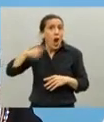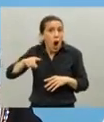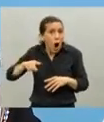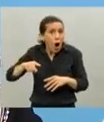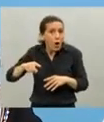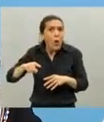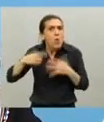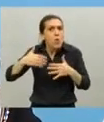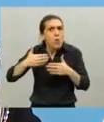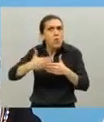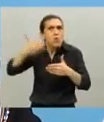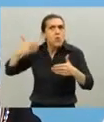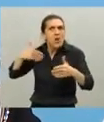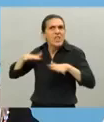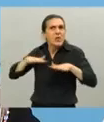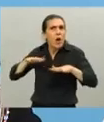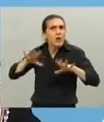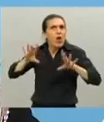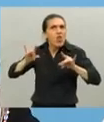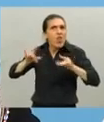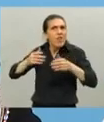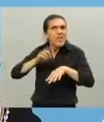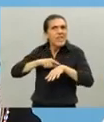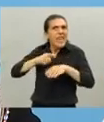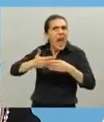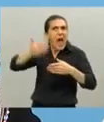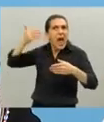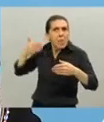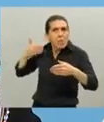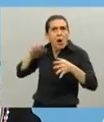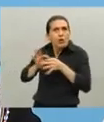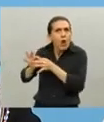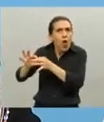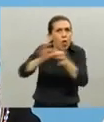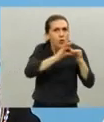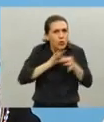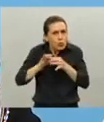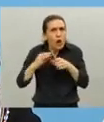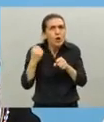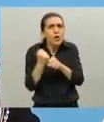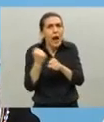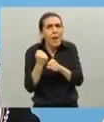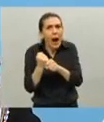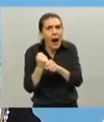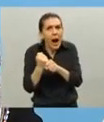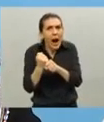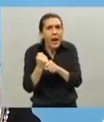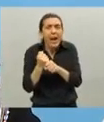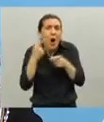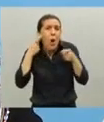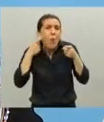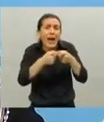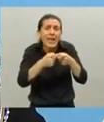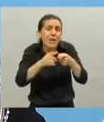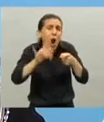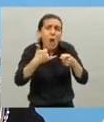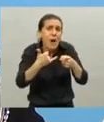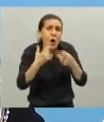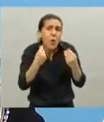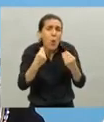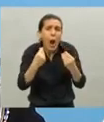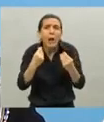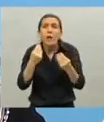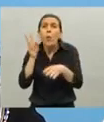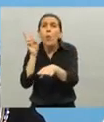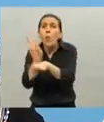tiempo difícil de la Argentina unirnos en el trabajo y unirnos por la mejor causa que es cuidar la salud de la